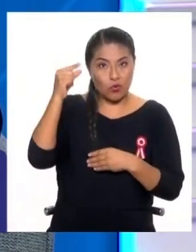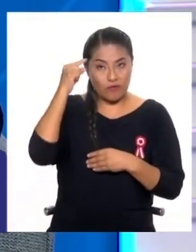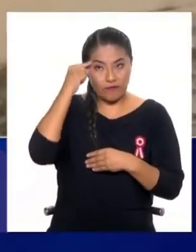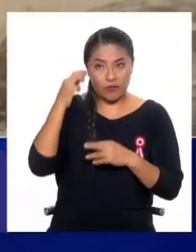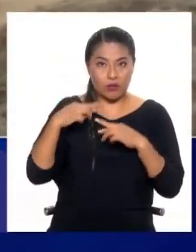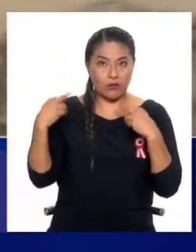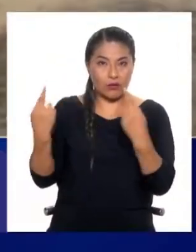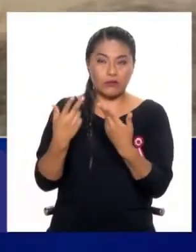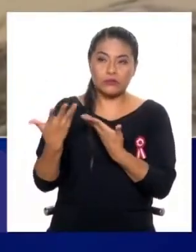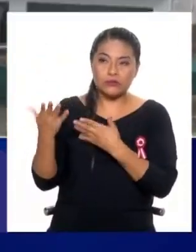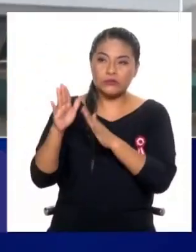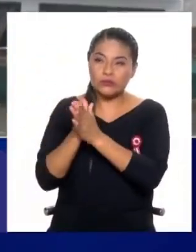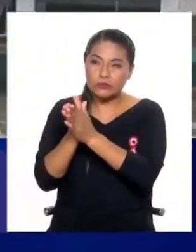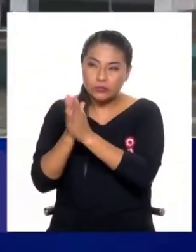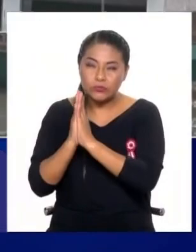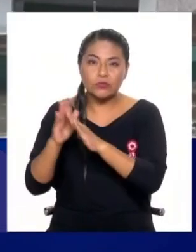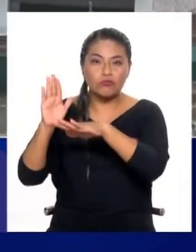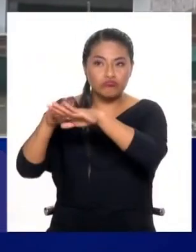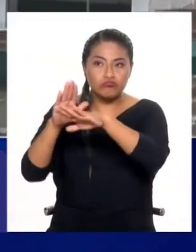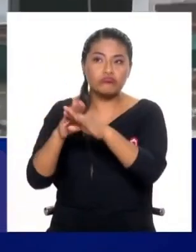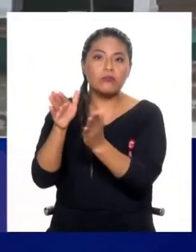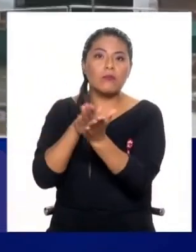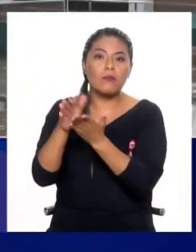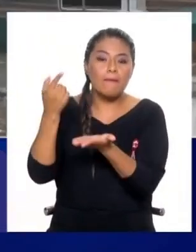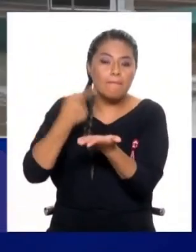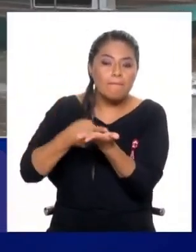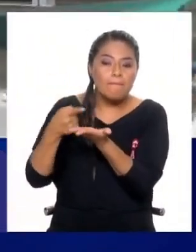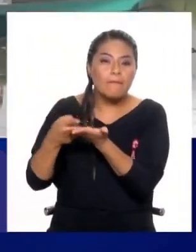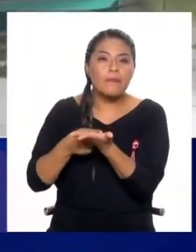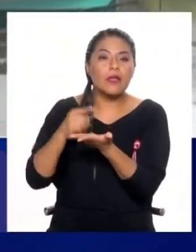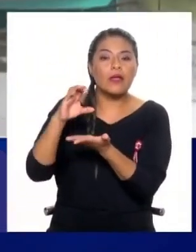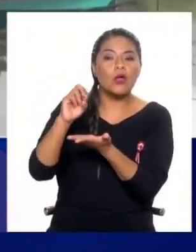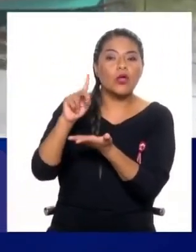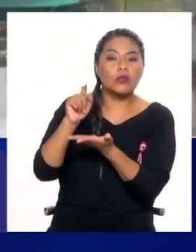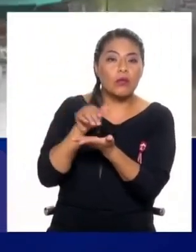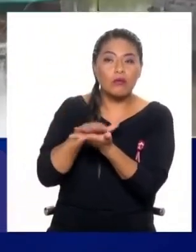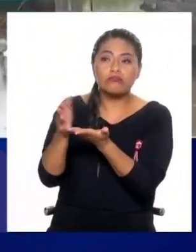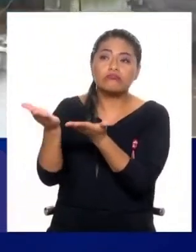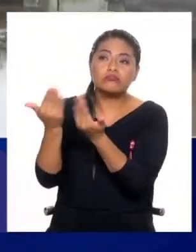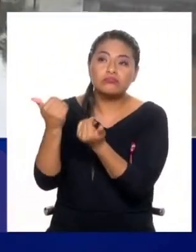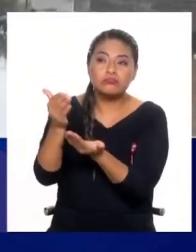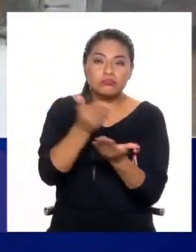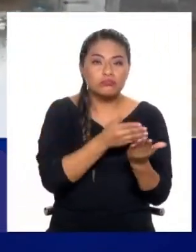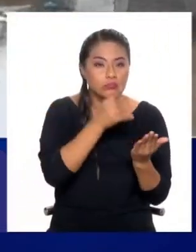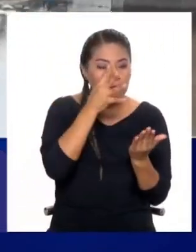regionales y solicitar justamente ese plan de contingencia, ¿no? Definitivamente. Tendría que haber el plan.